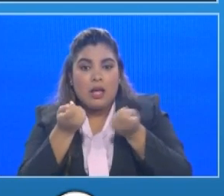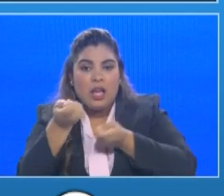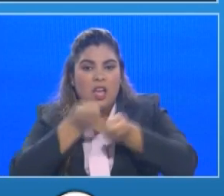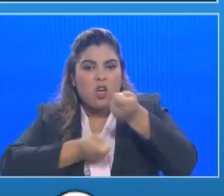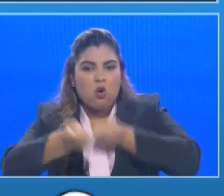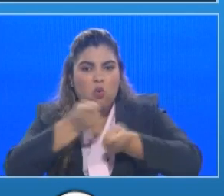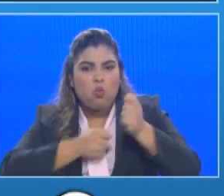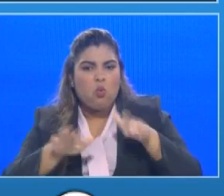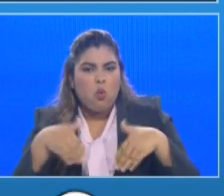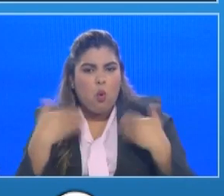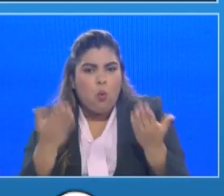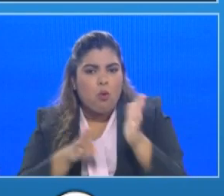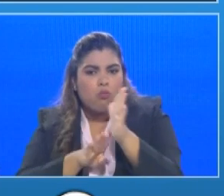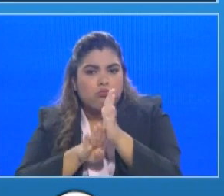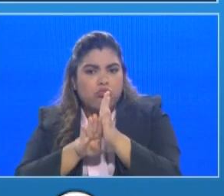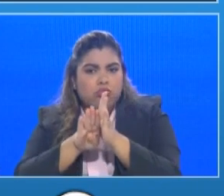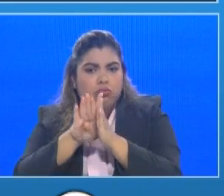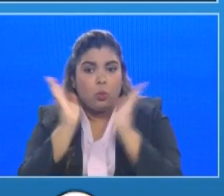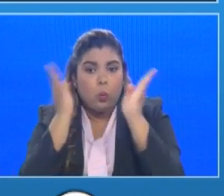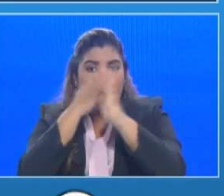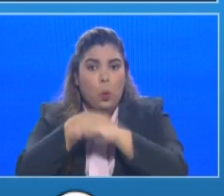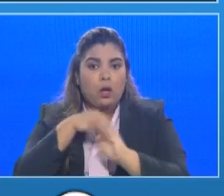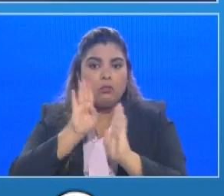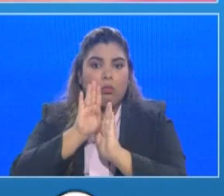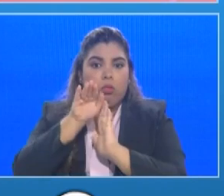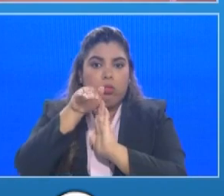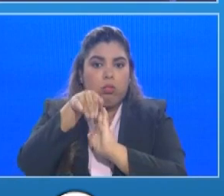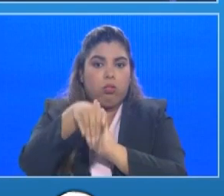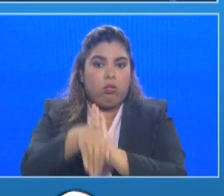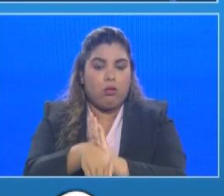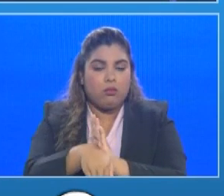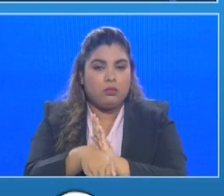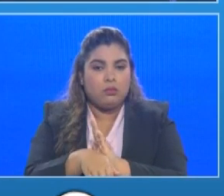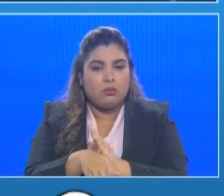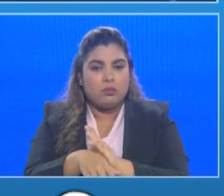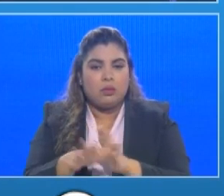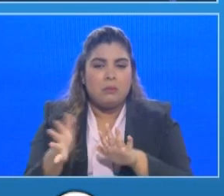para poder regresar progresivamente a la vida productiva? Muchas gracias